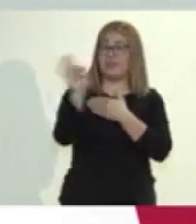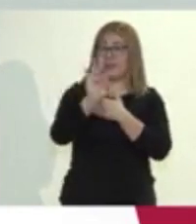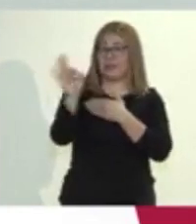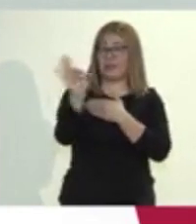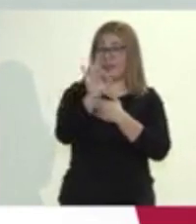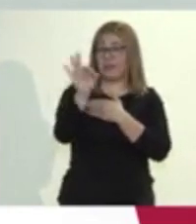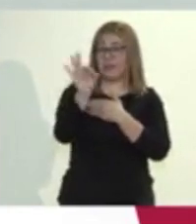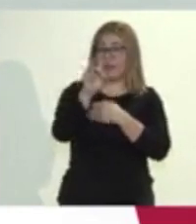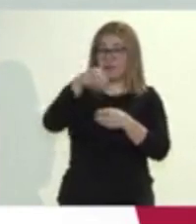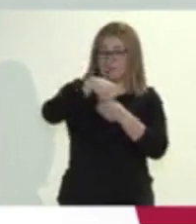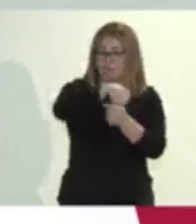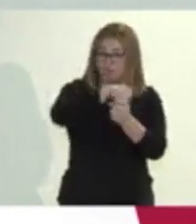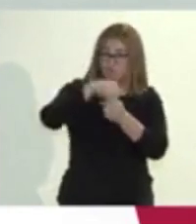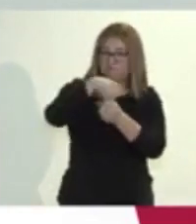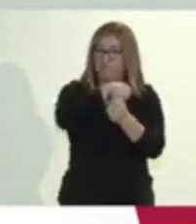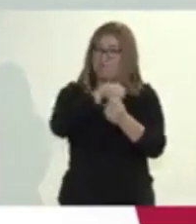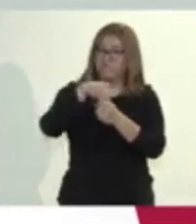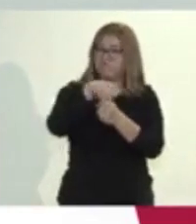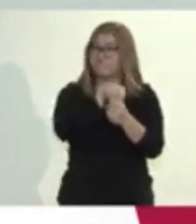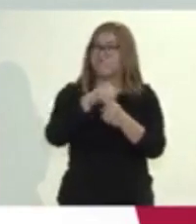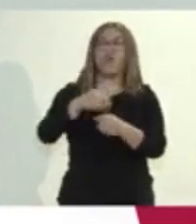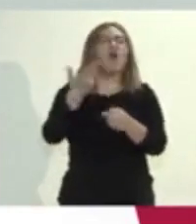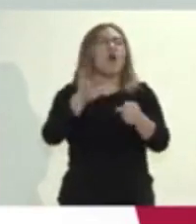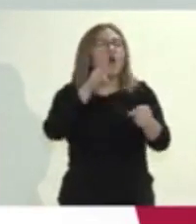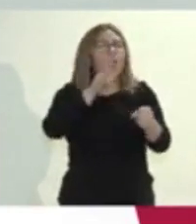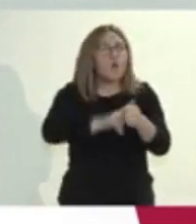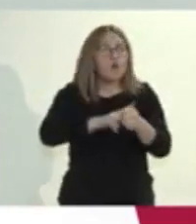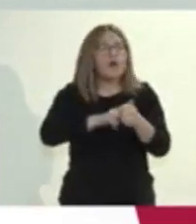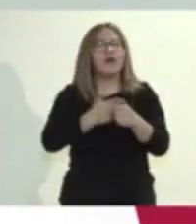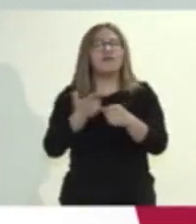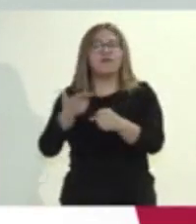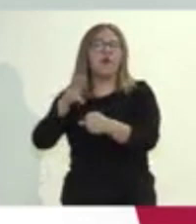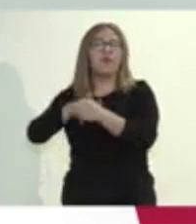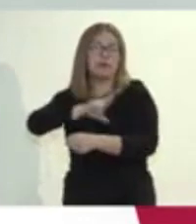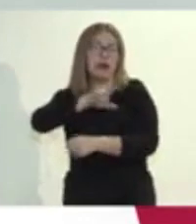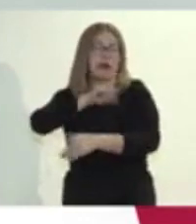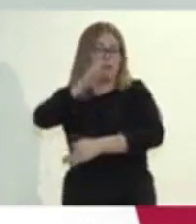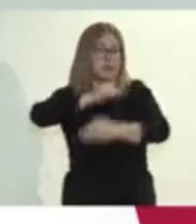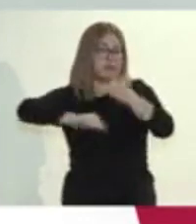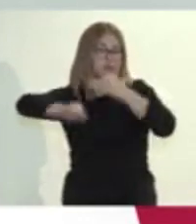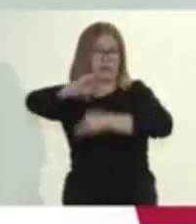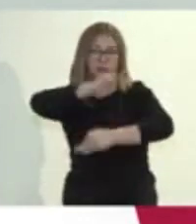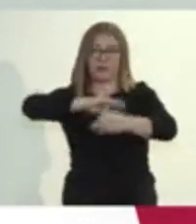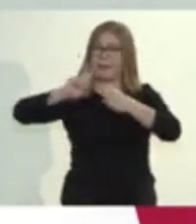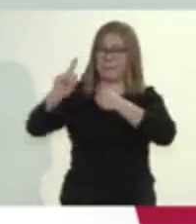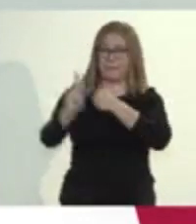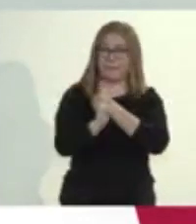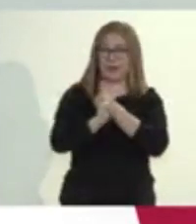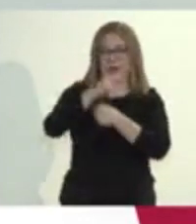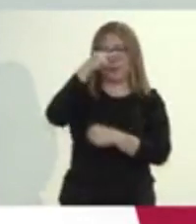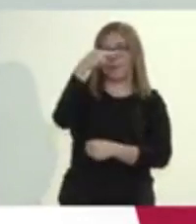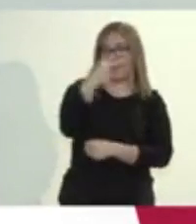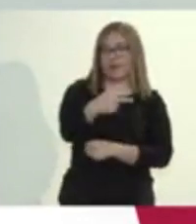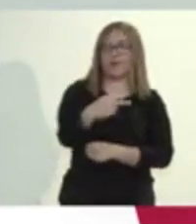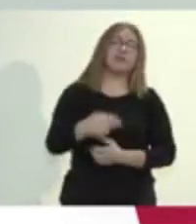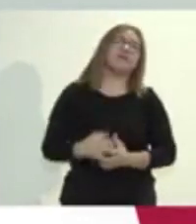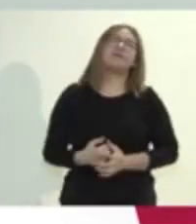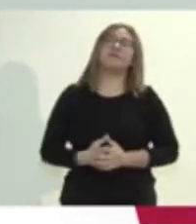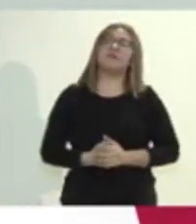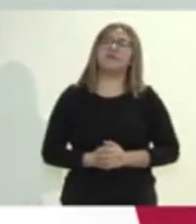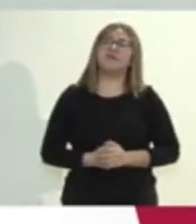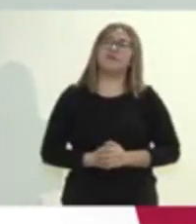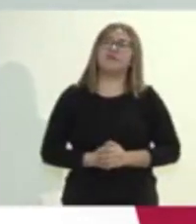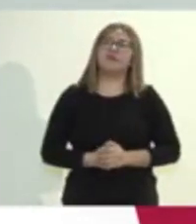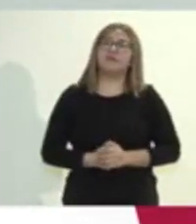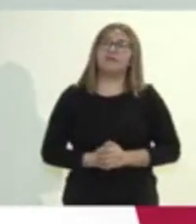de los hospitales y del sistema de salud en todo el país. La funcionaria señaló que, por ende, en